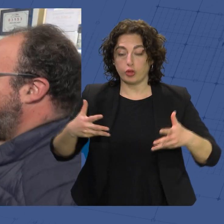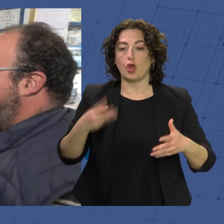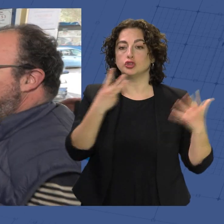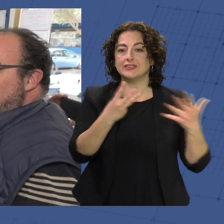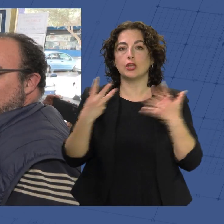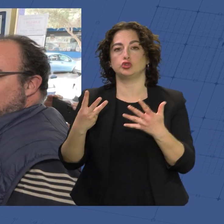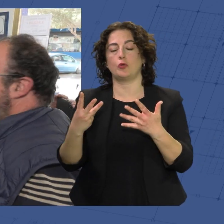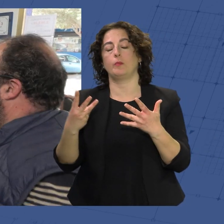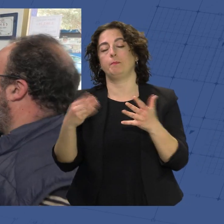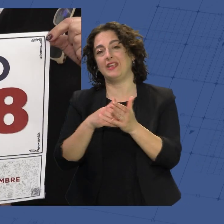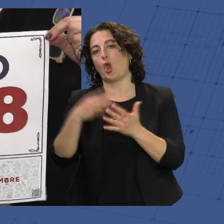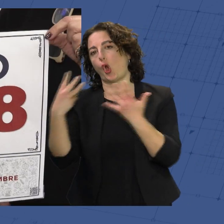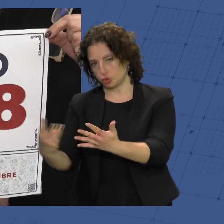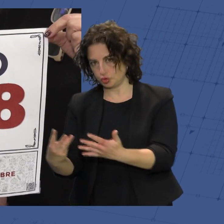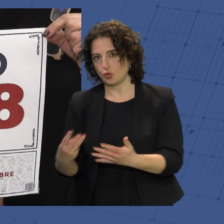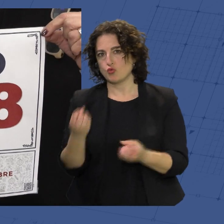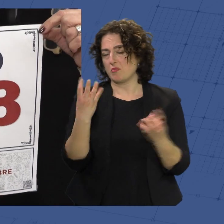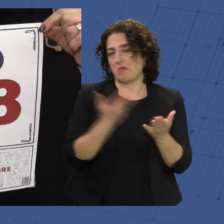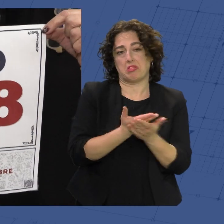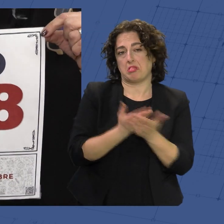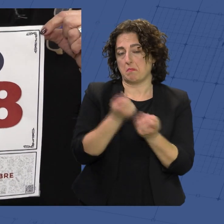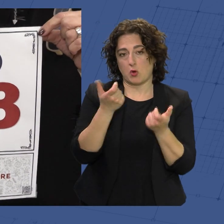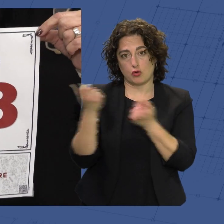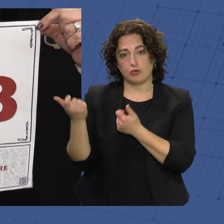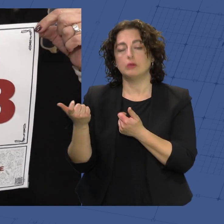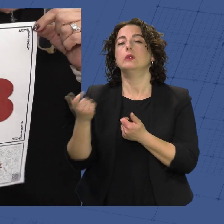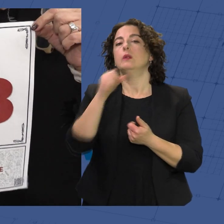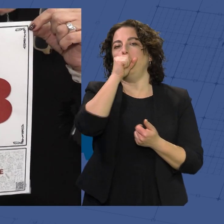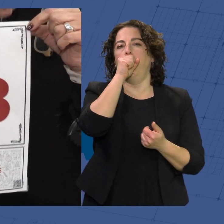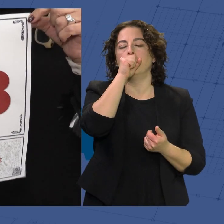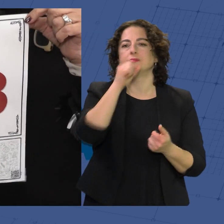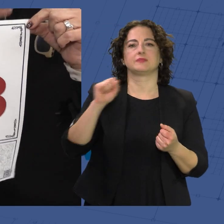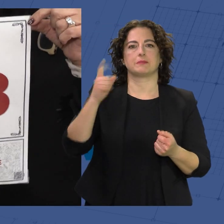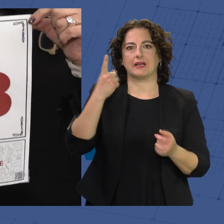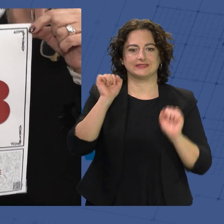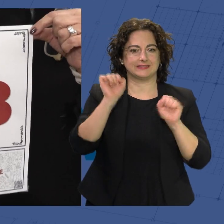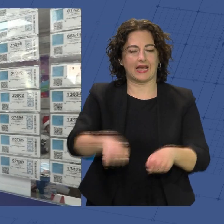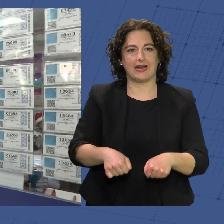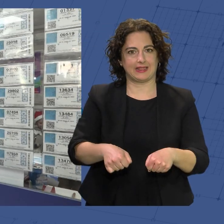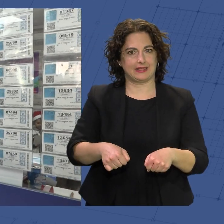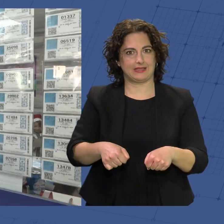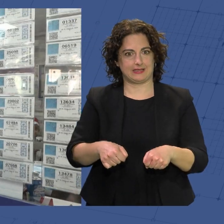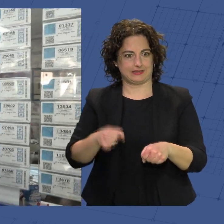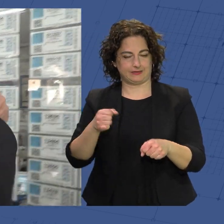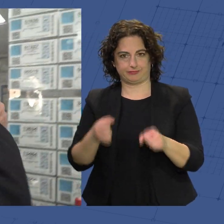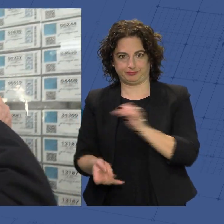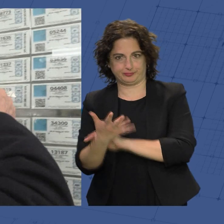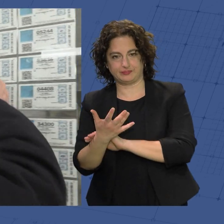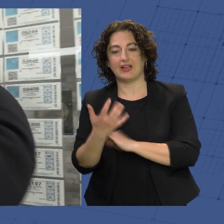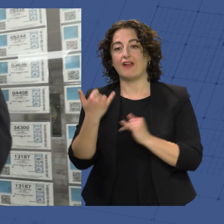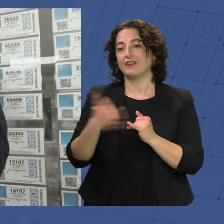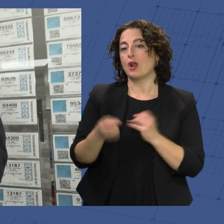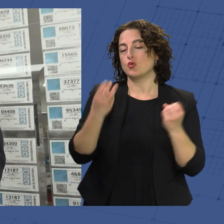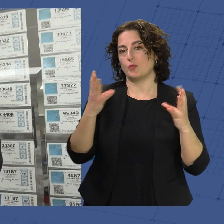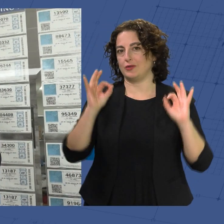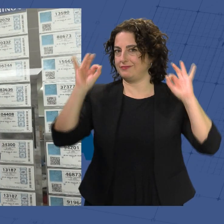.008. Un número poco demandado, a priori, y que además ha sido el más tardío de la historia del sorteo, pero que ha acabado siendo el número